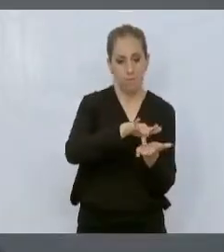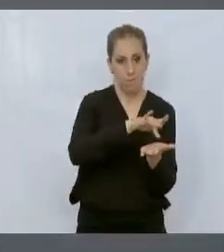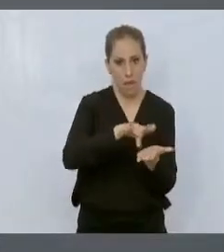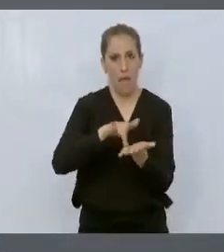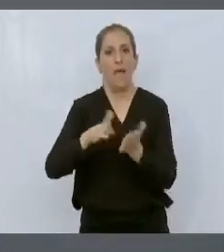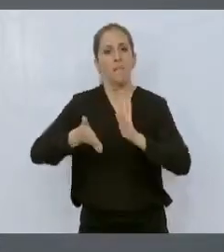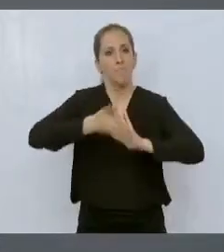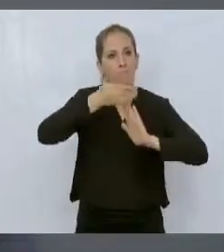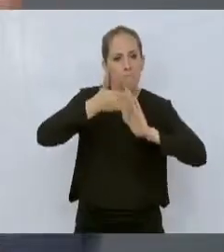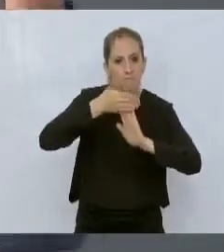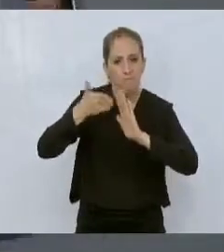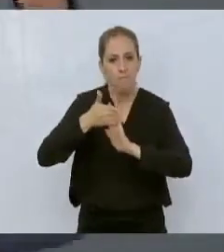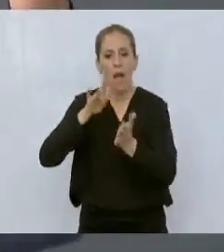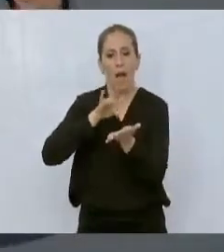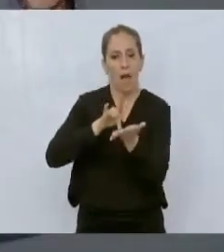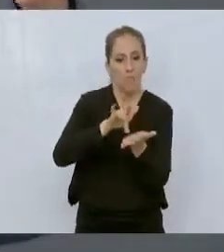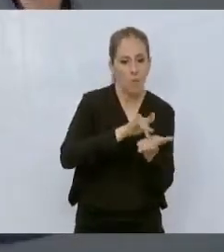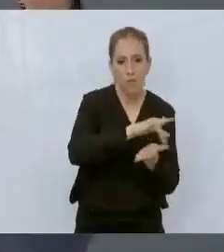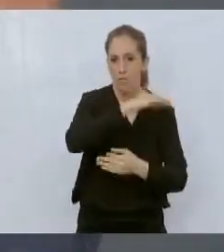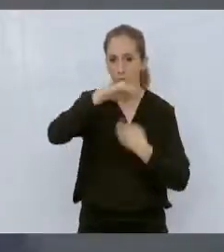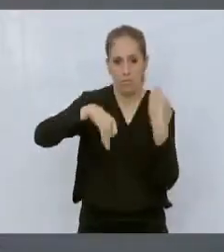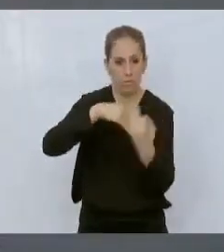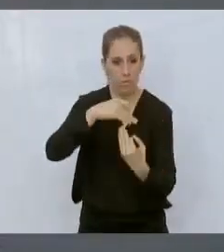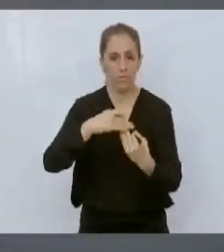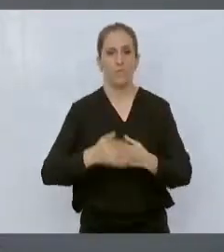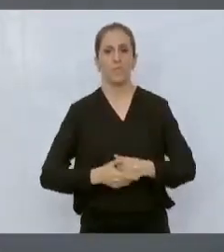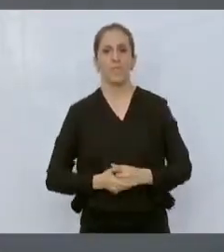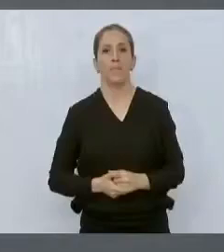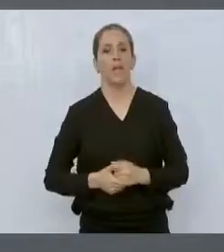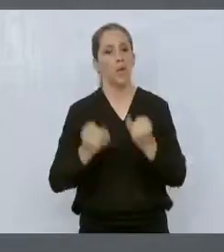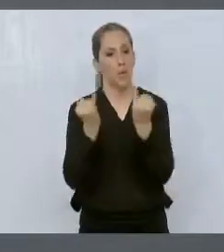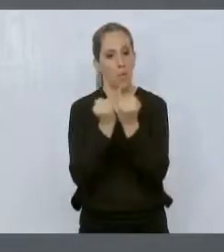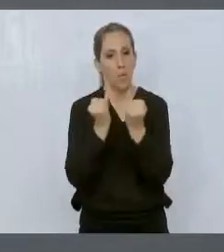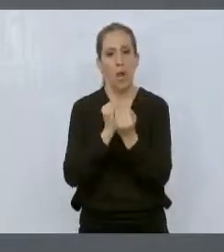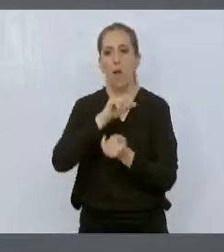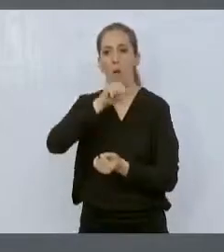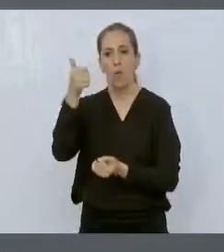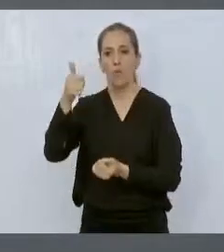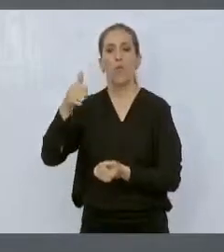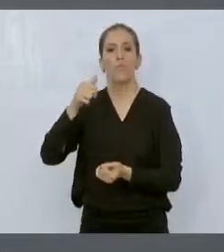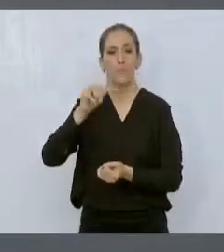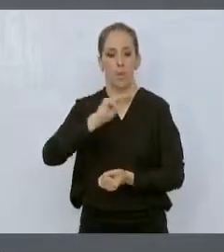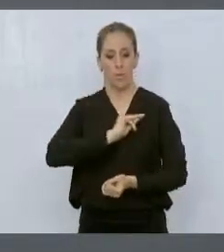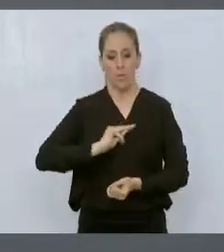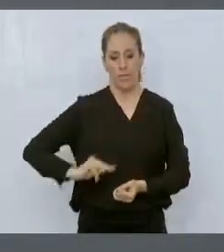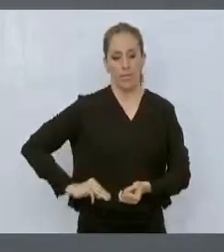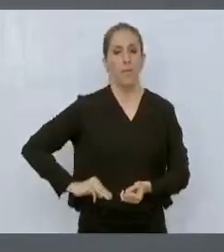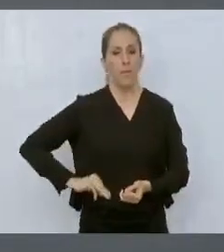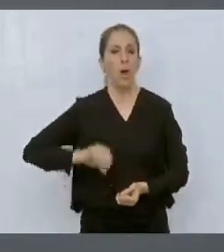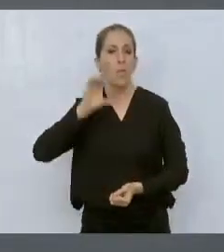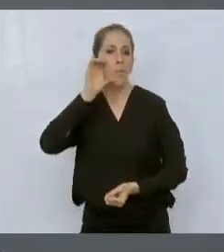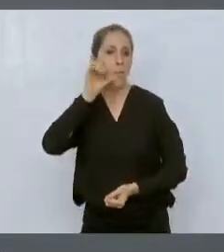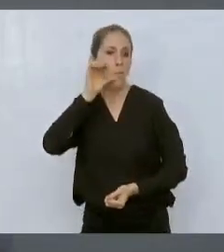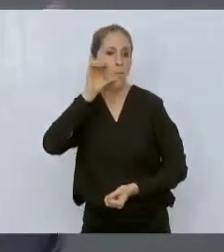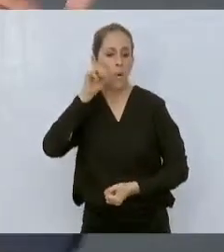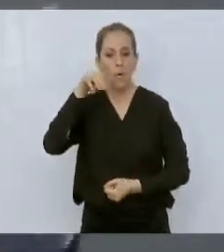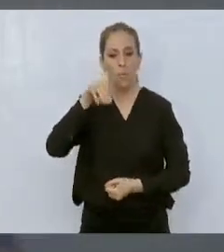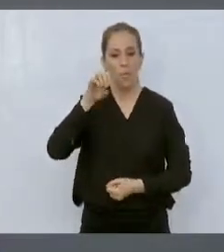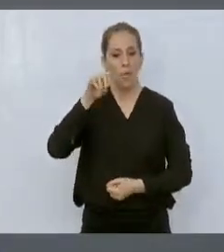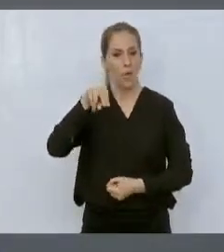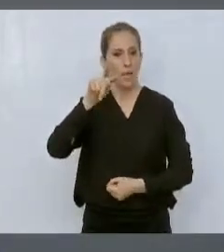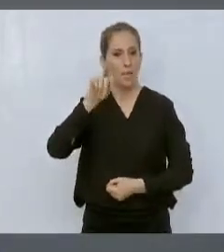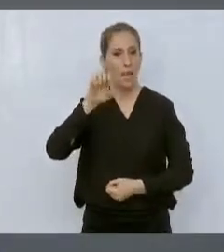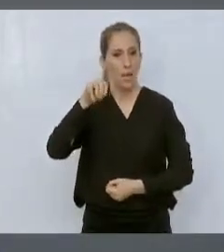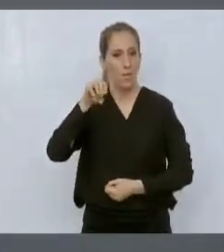infraestructura educativa. Usted pasó por Montemorelos, ahí está construido el otro hospital que yo le comentaba ayer, paralelo al de